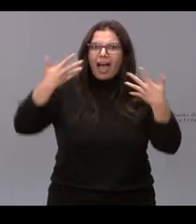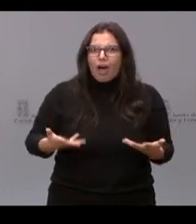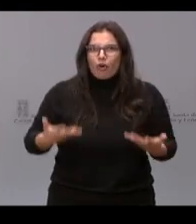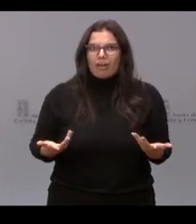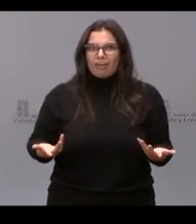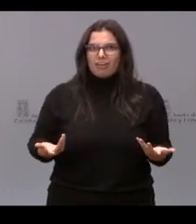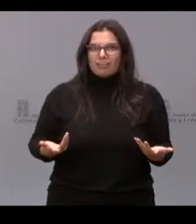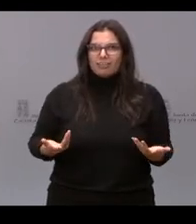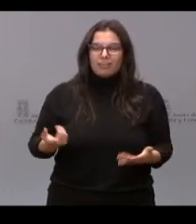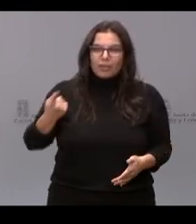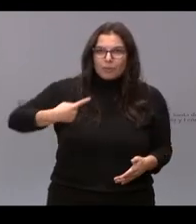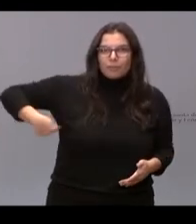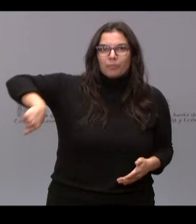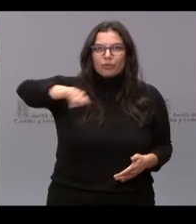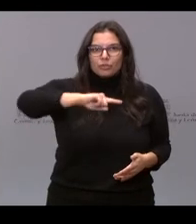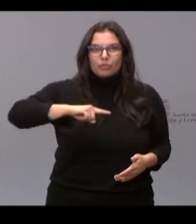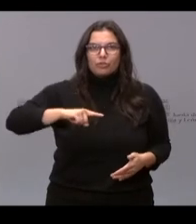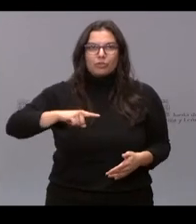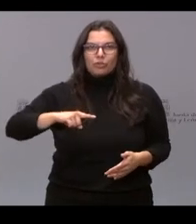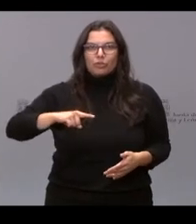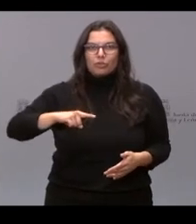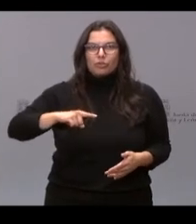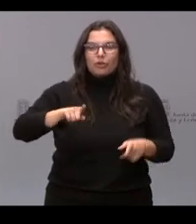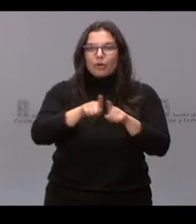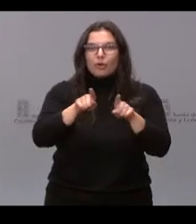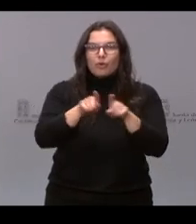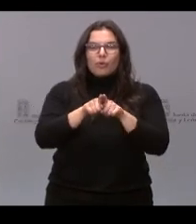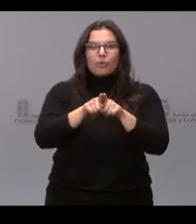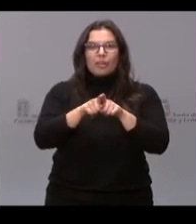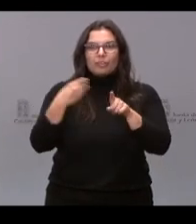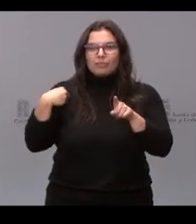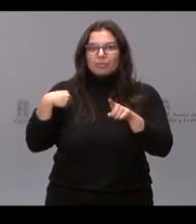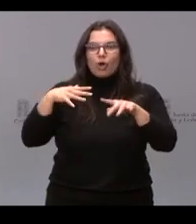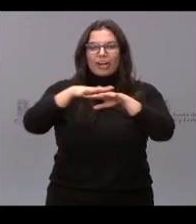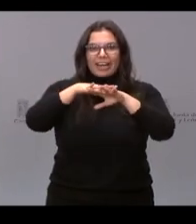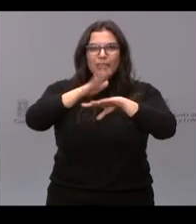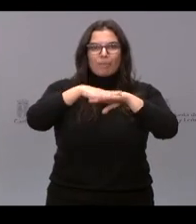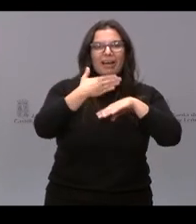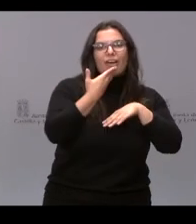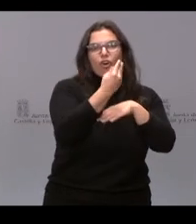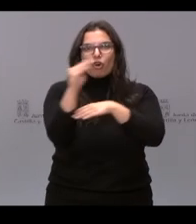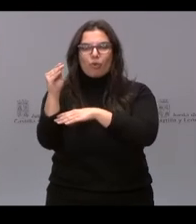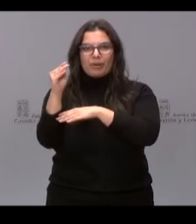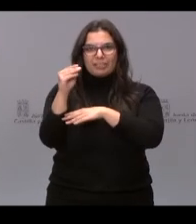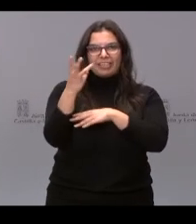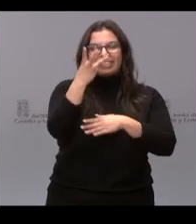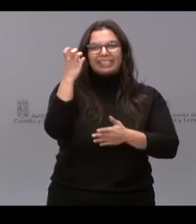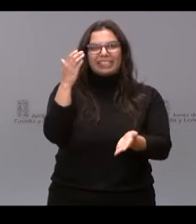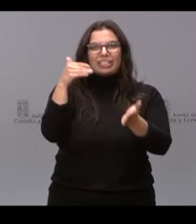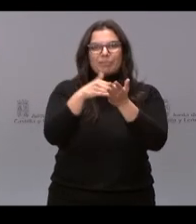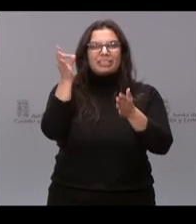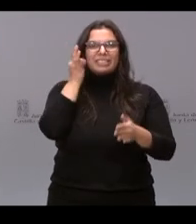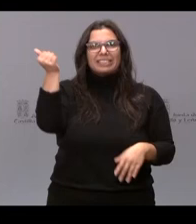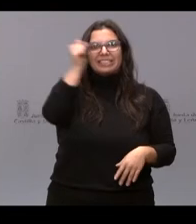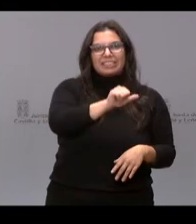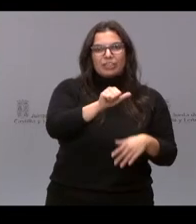Vosotros sois la voz de los chavales de Castilla y León, de esas más de 300.000 chicas